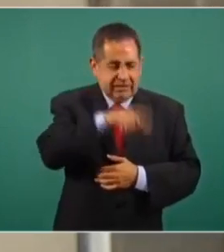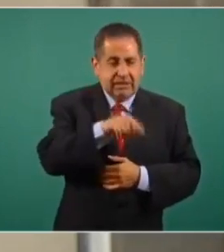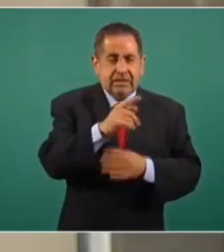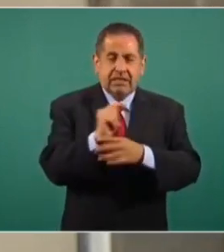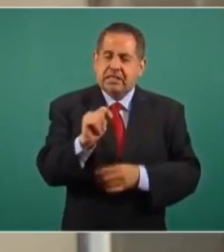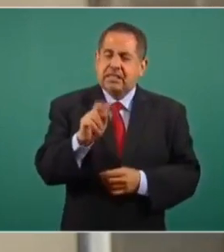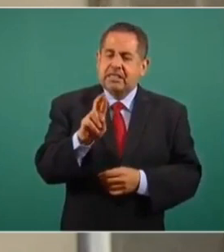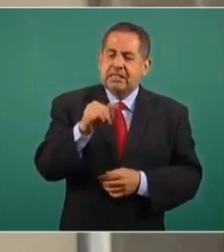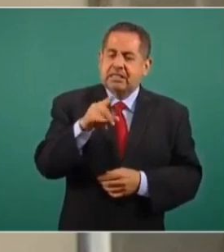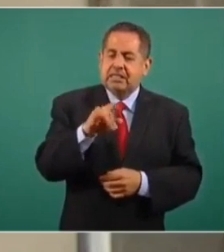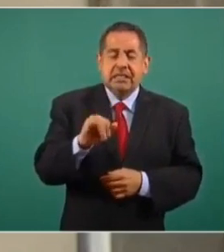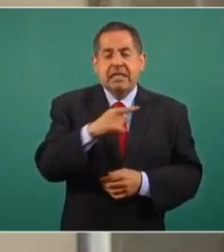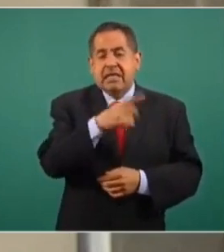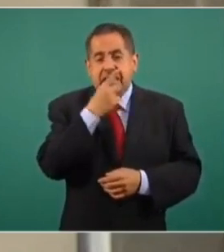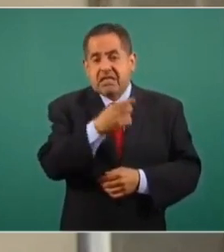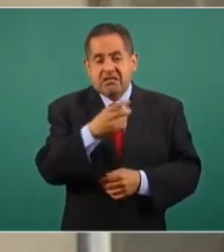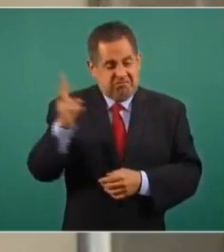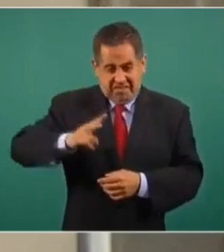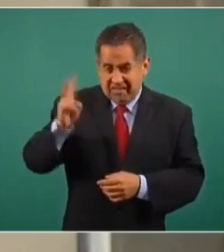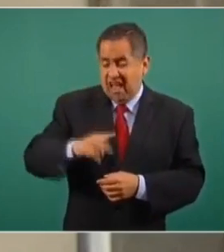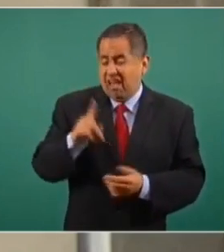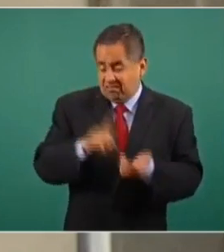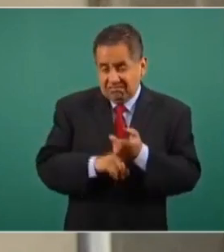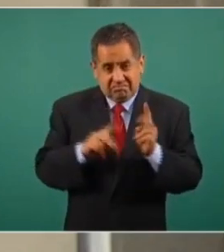dicen es porque es real.